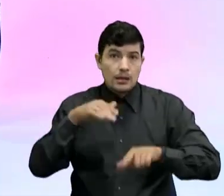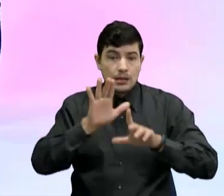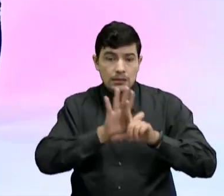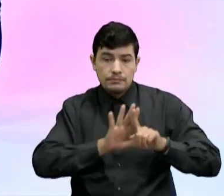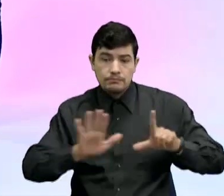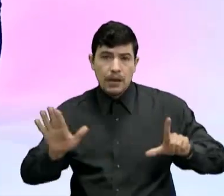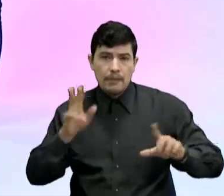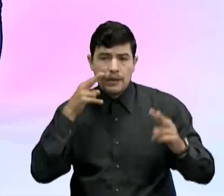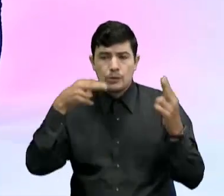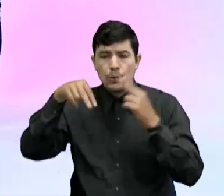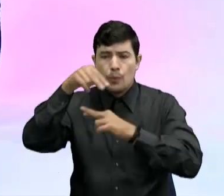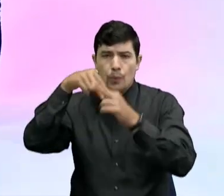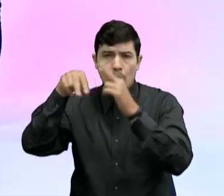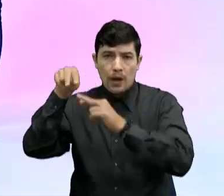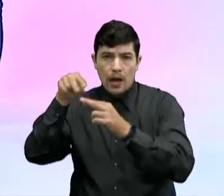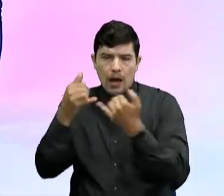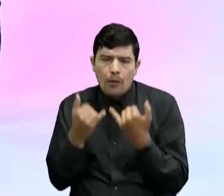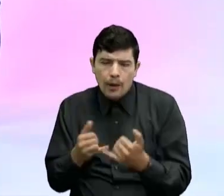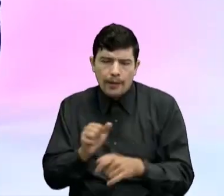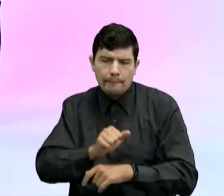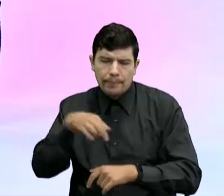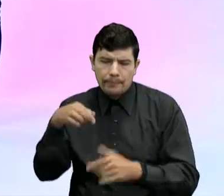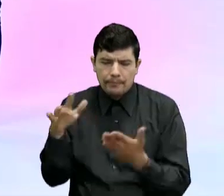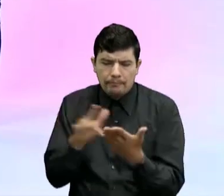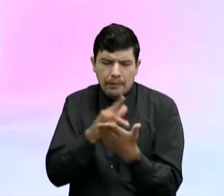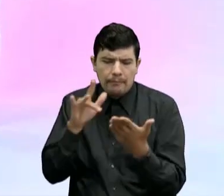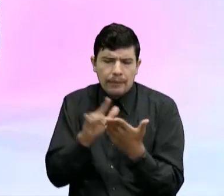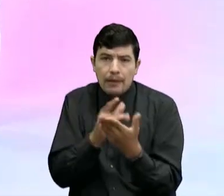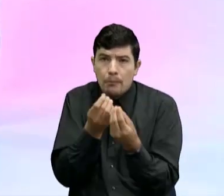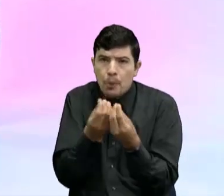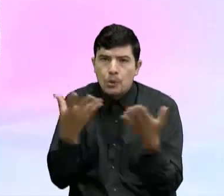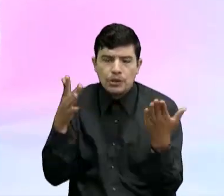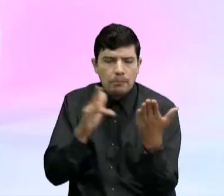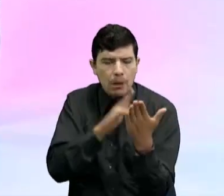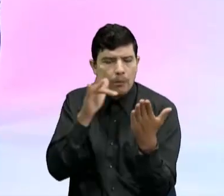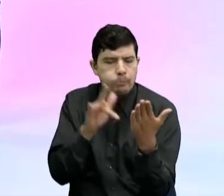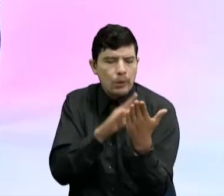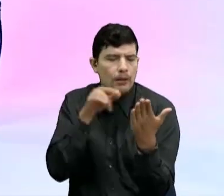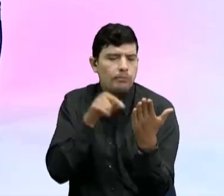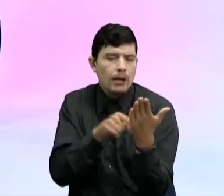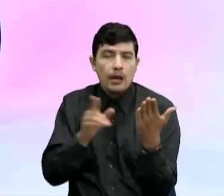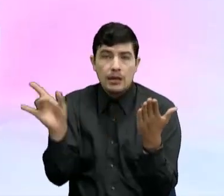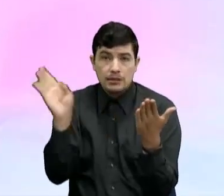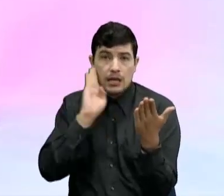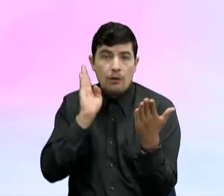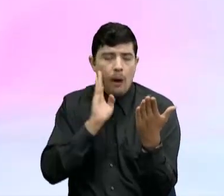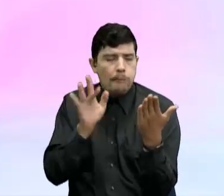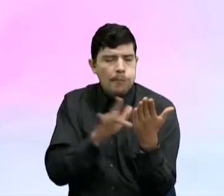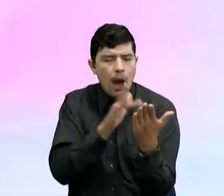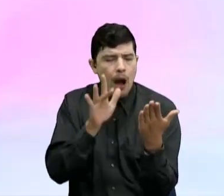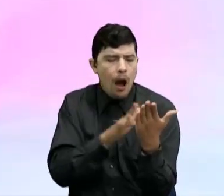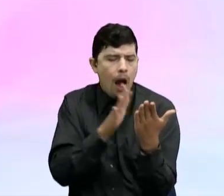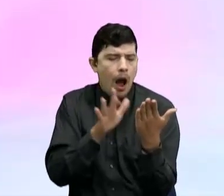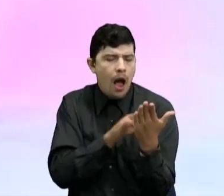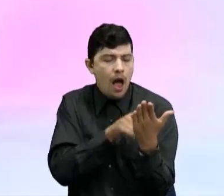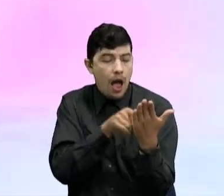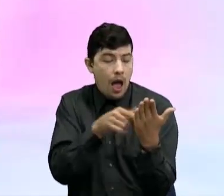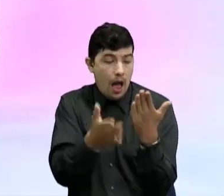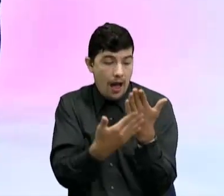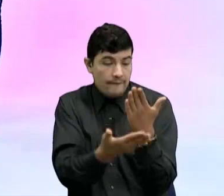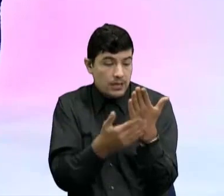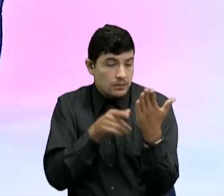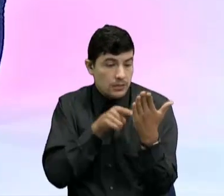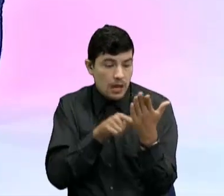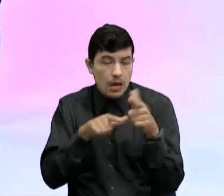todo es por aplicaciones Por aplicaciones Y hay muchísimas aplicaciones que normalmente vienen en los celulares Que nos indican las